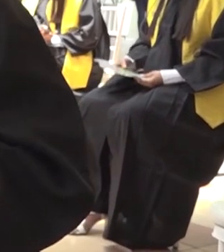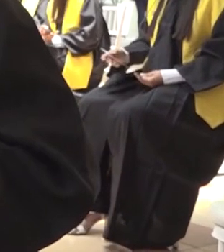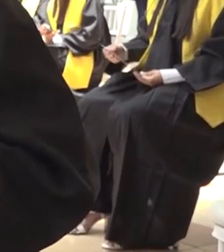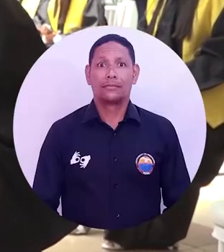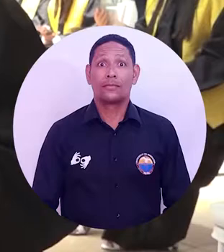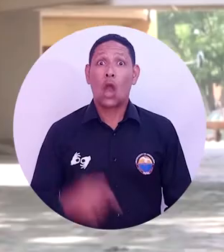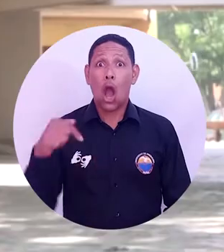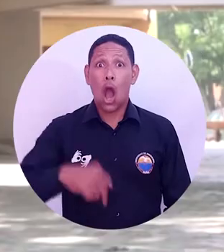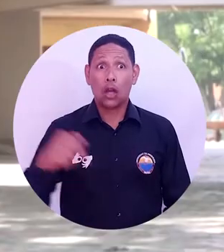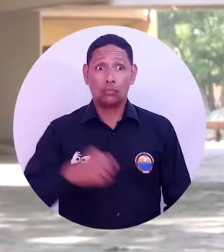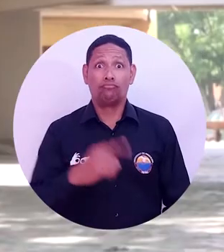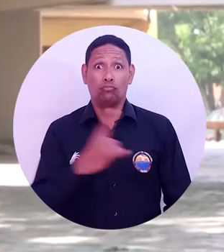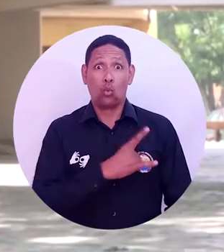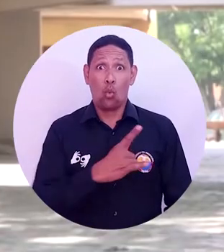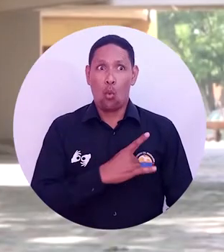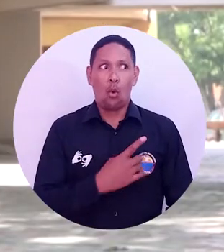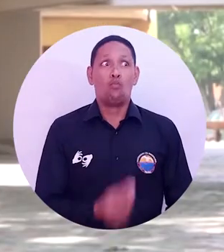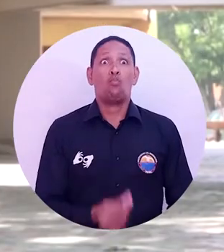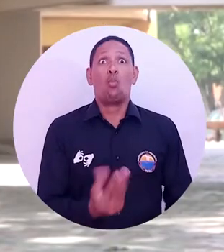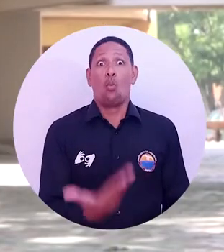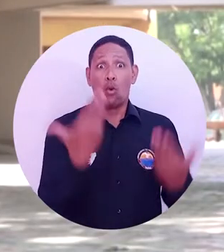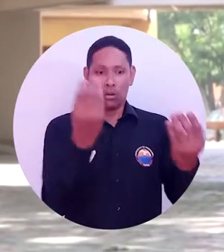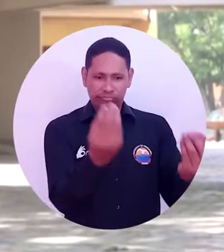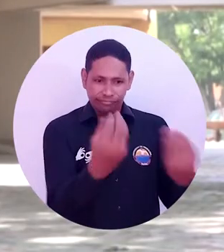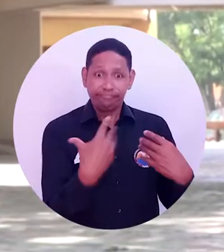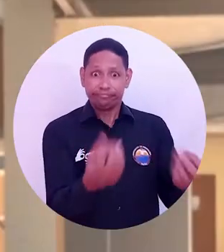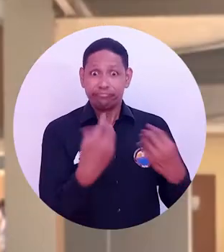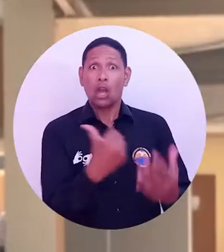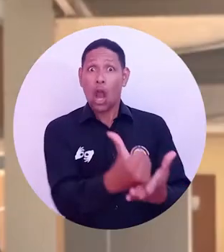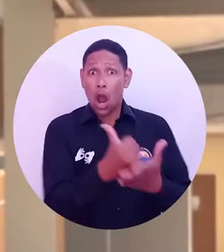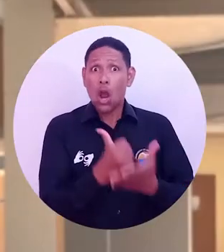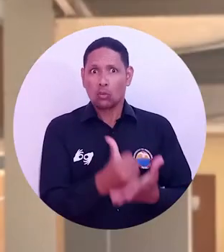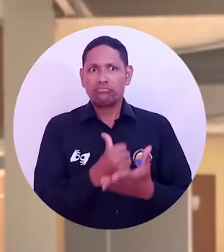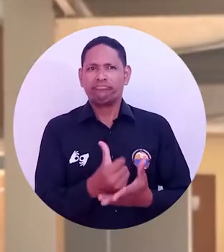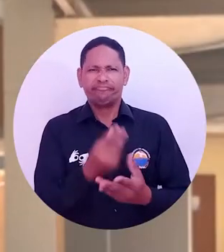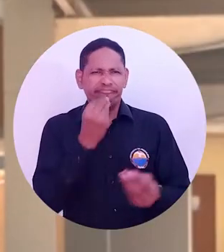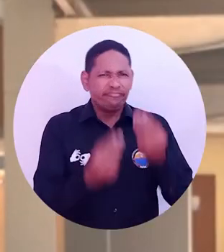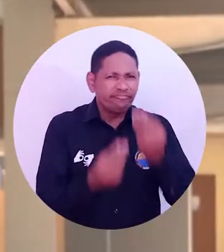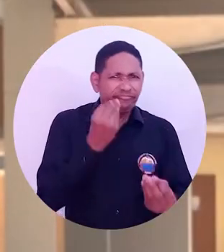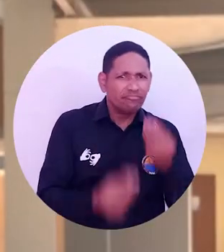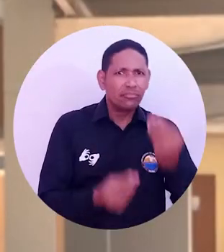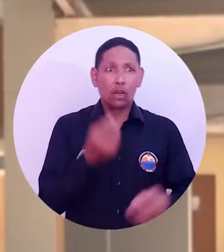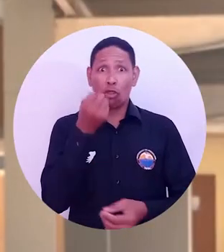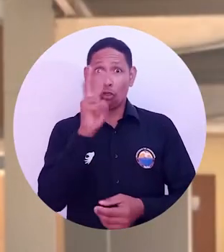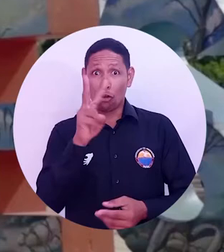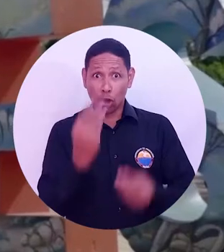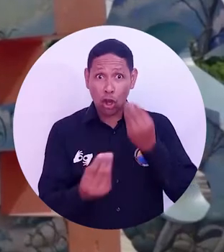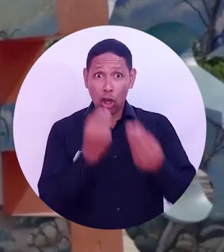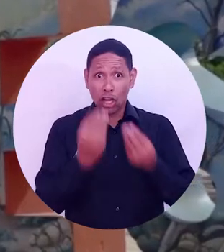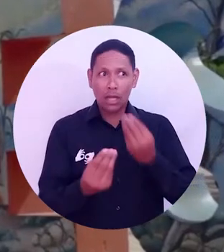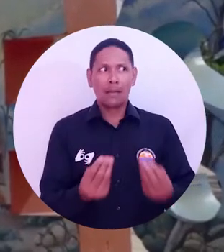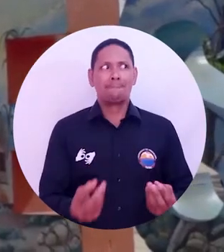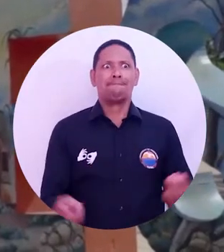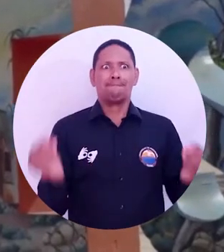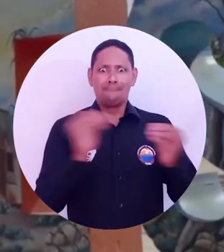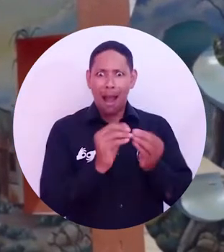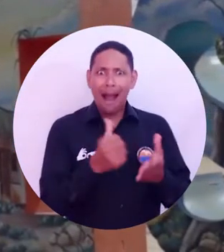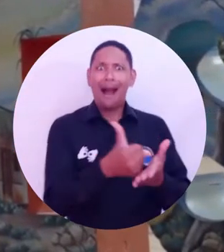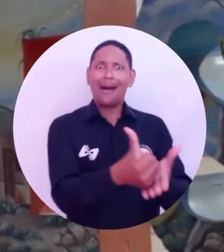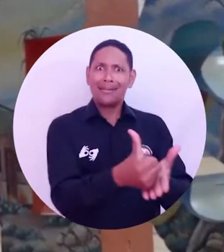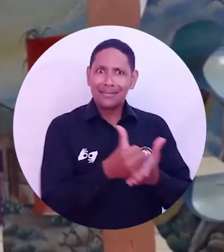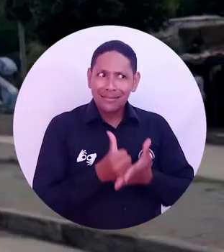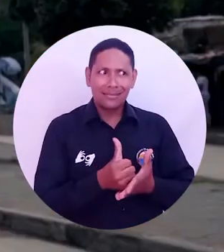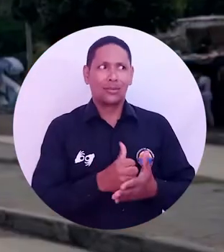Accedí acá en universidad a muchos beneficios, como por ejemplo, las ayudantías de refrigerios, almuerzos. Además de eso,